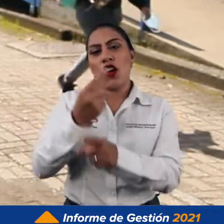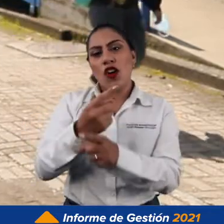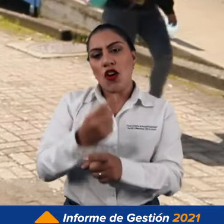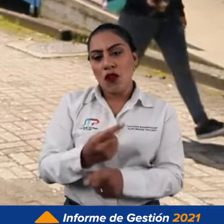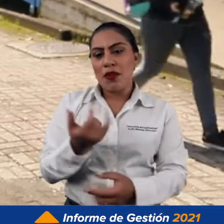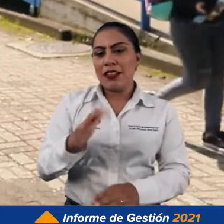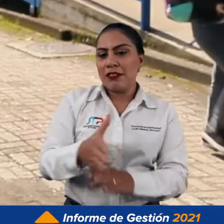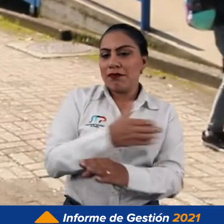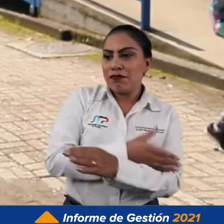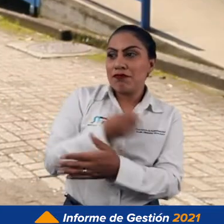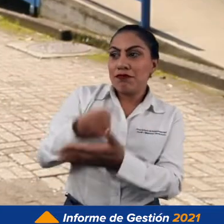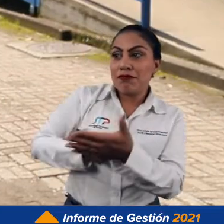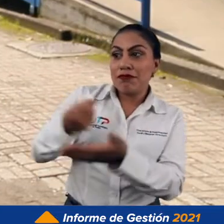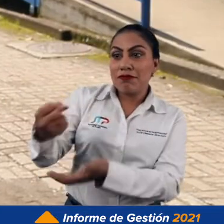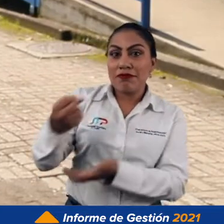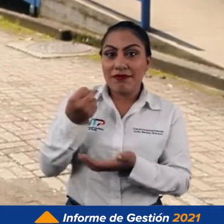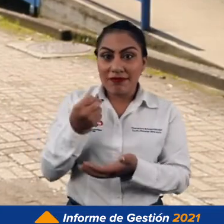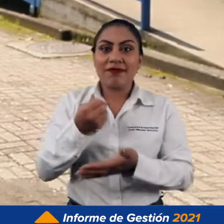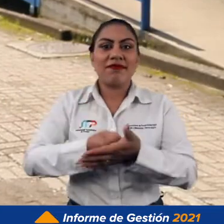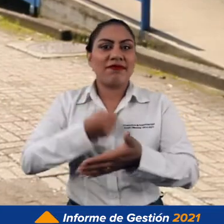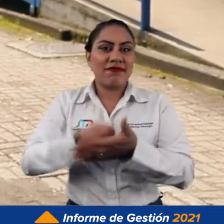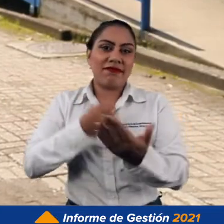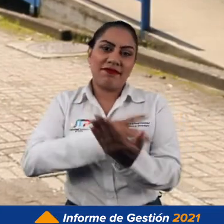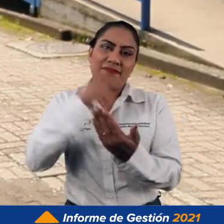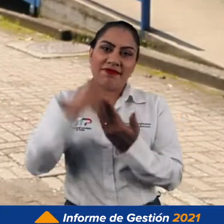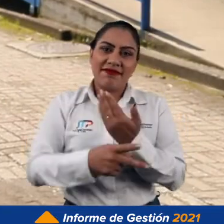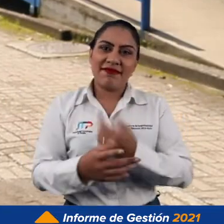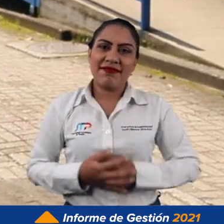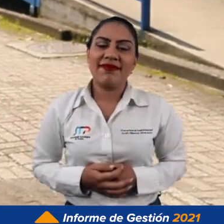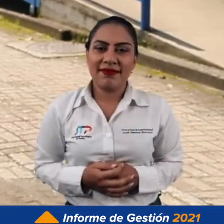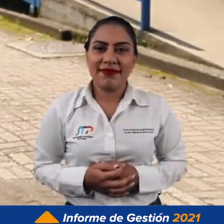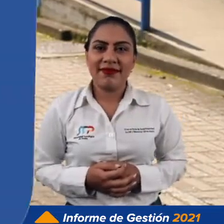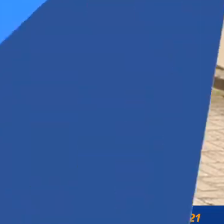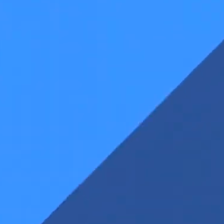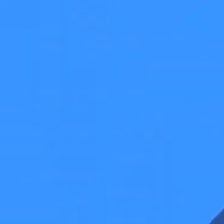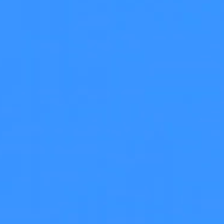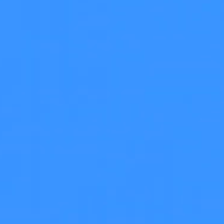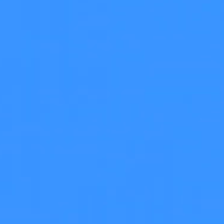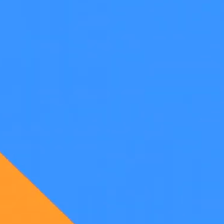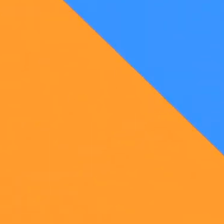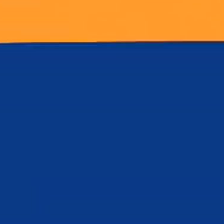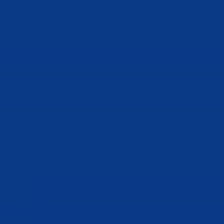de cumplimiento acorde a este índice de gestión de proyectos de regalías.